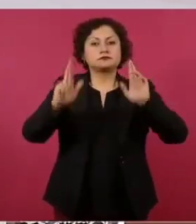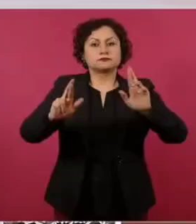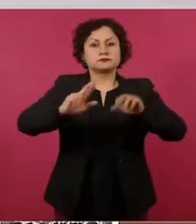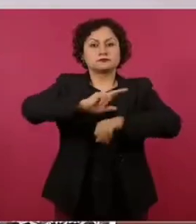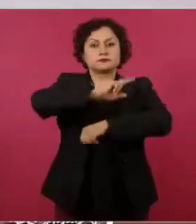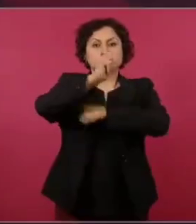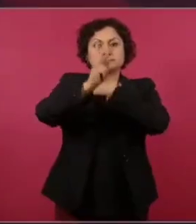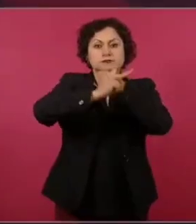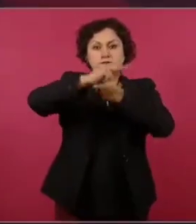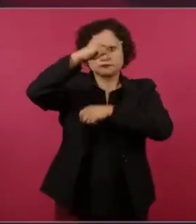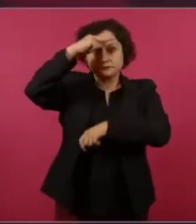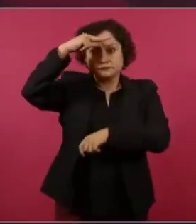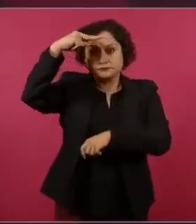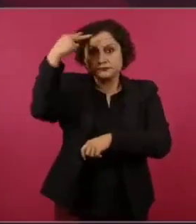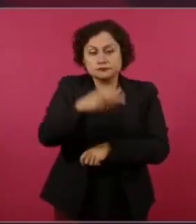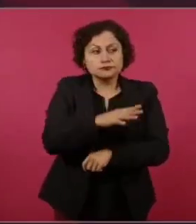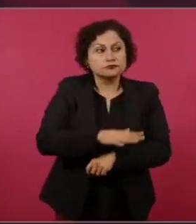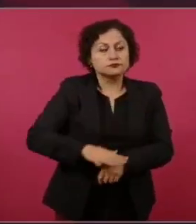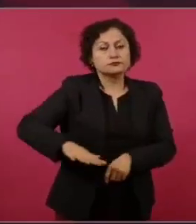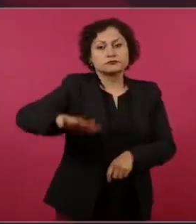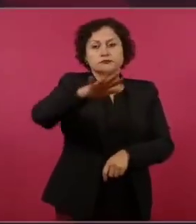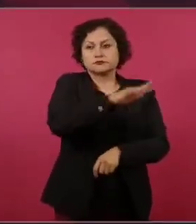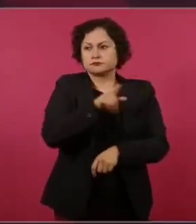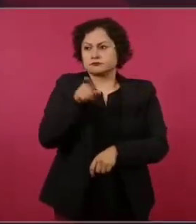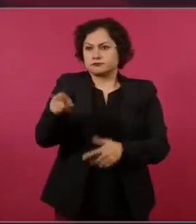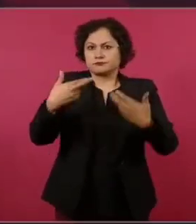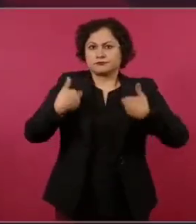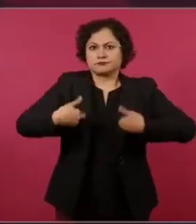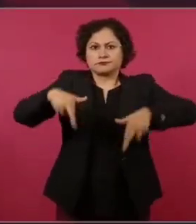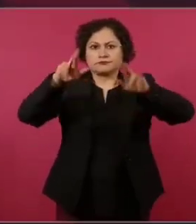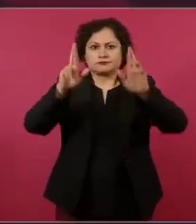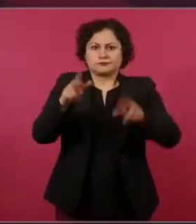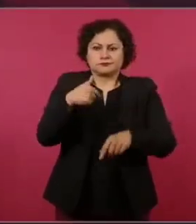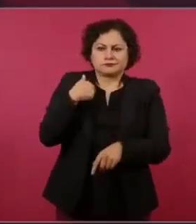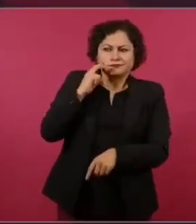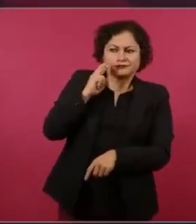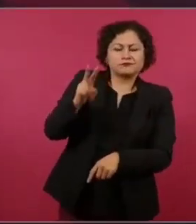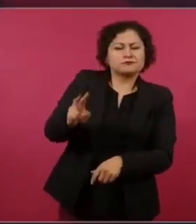y estoy seguro que lo va a hacer con mucha dignidad.